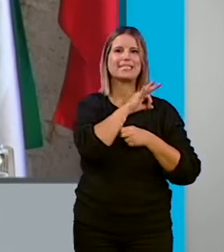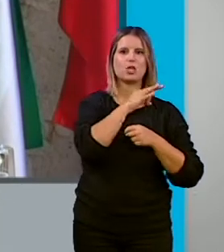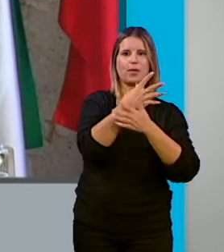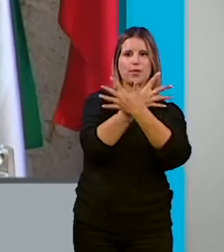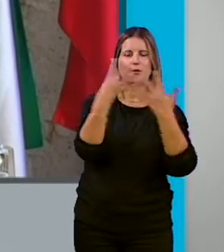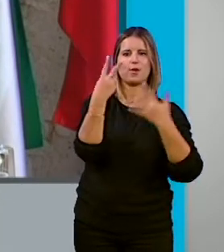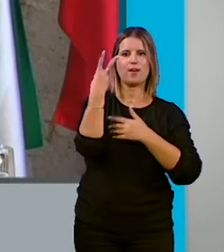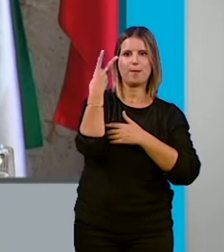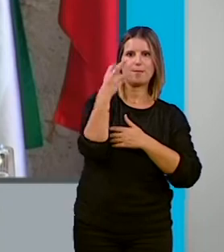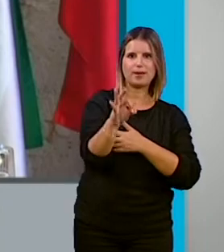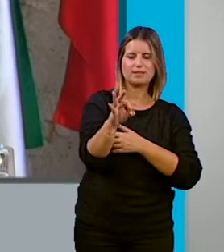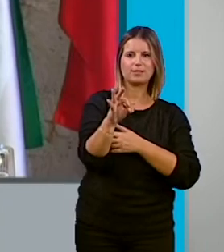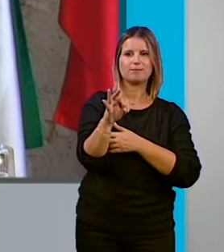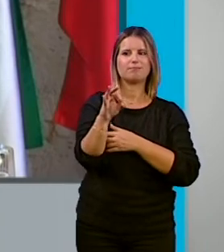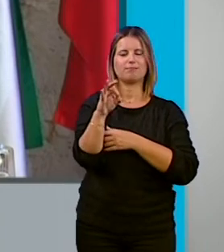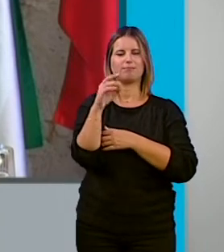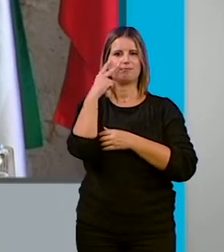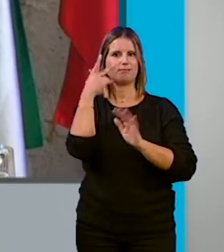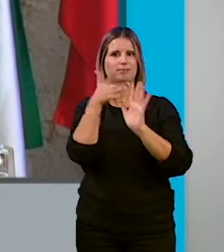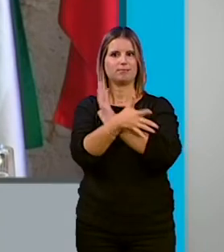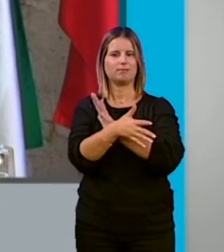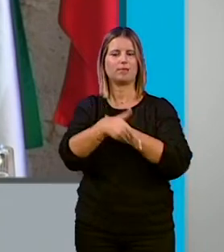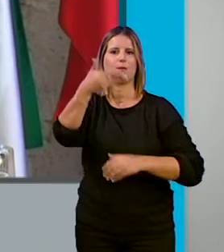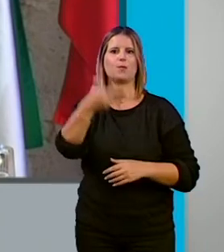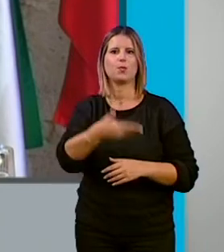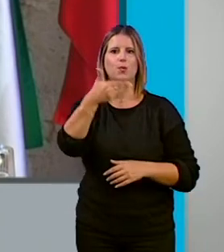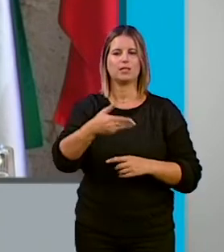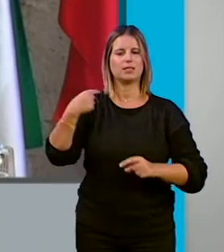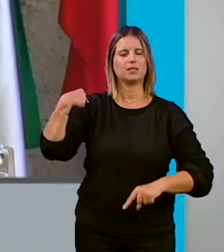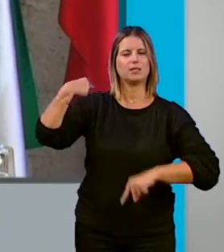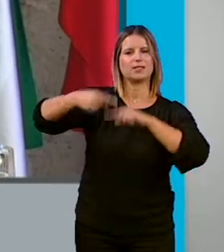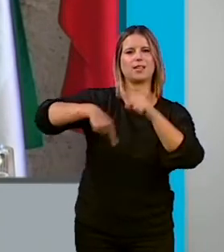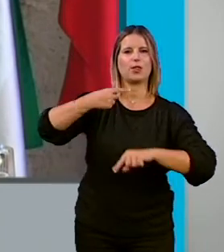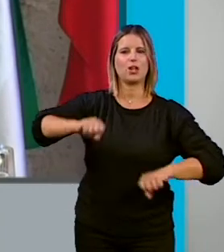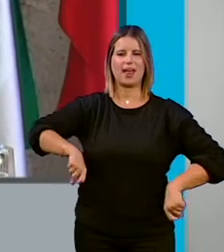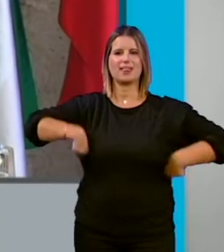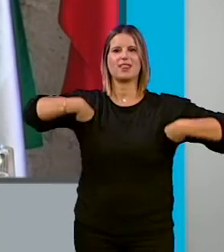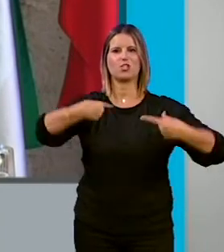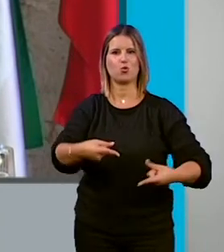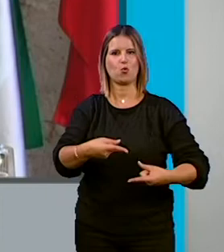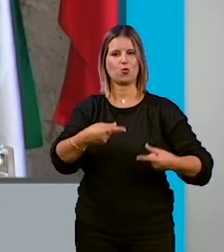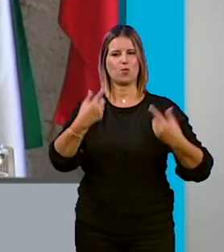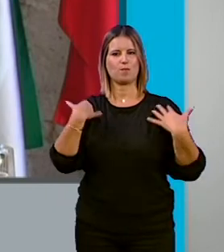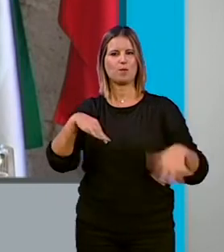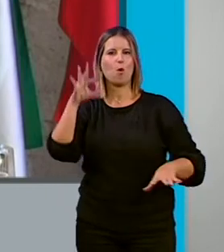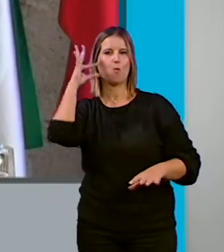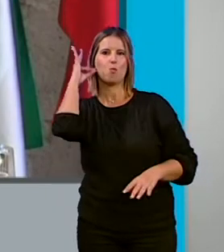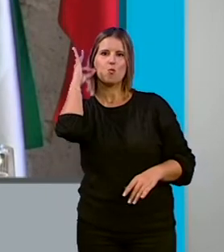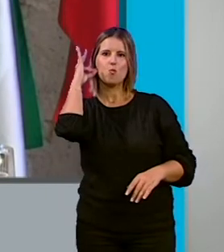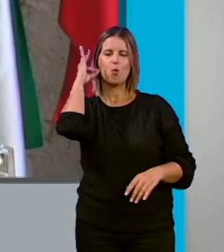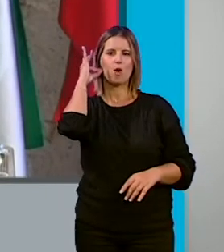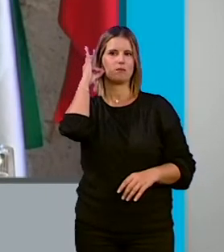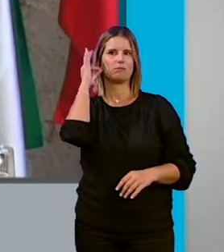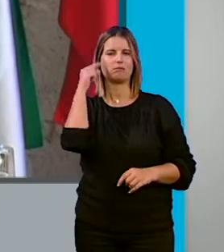mostrando la vigencia e importancia del tradicional desnudo femenino y reflexionando sobre el